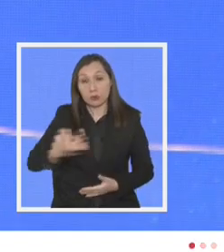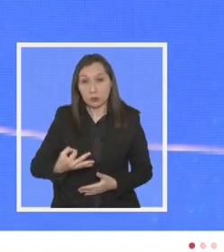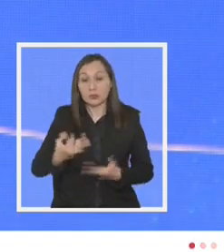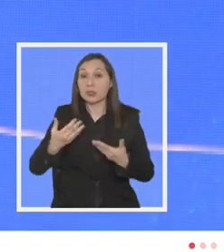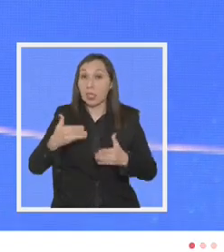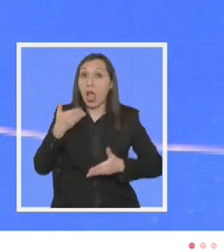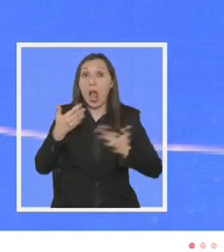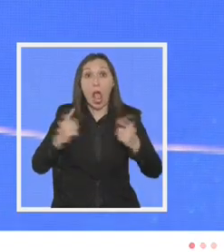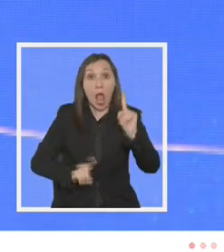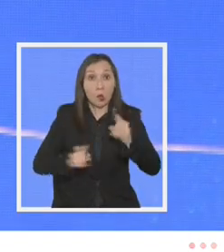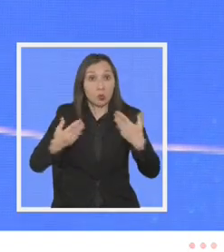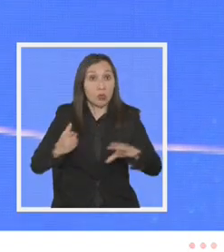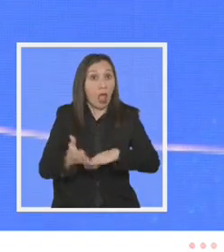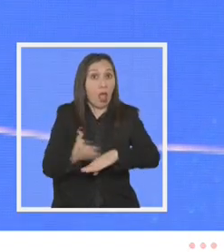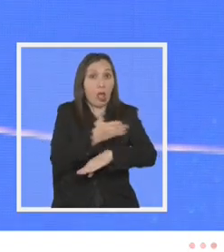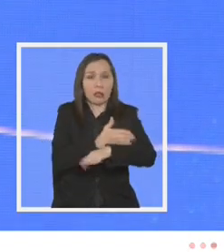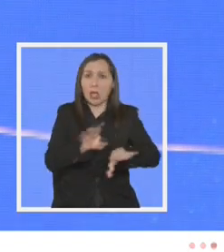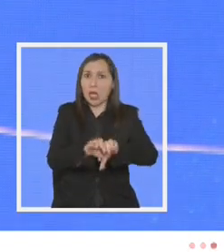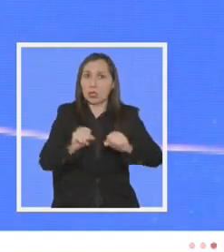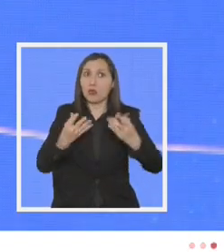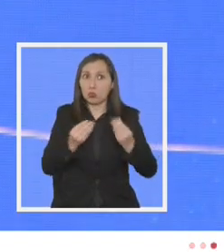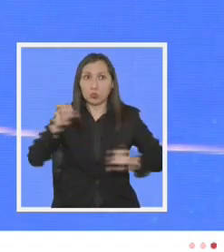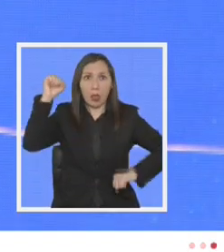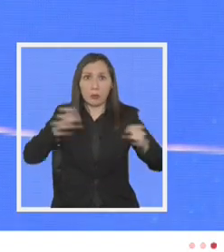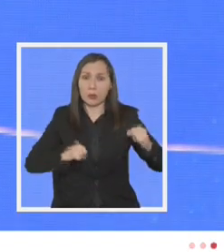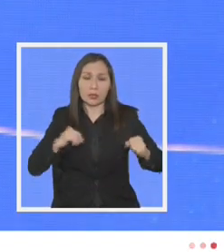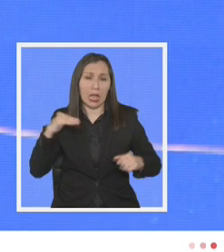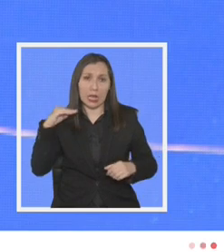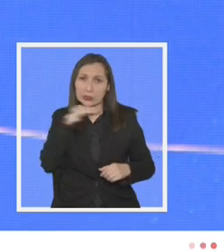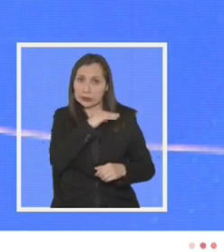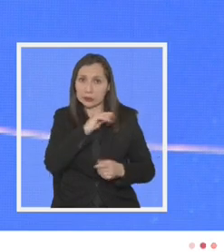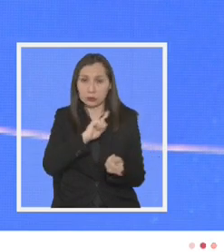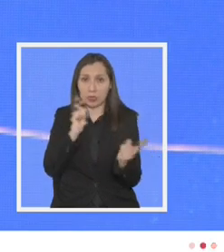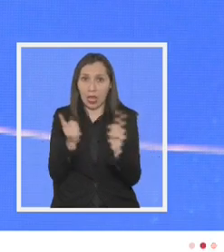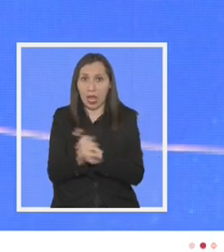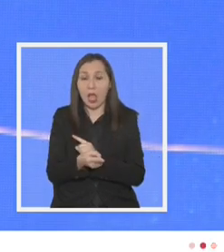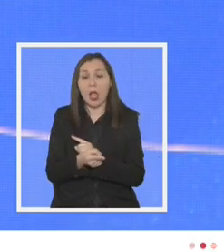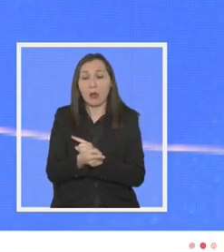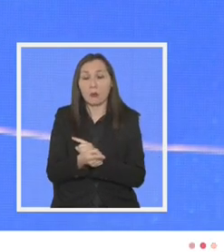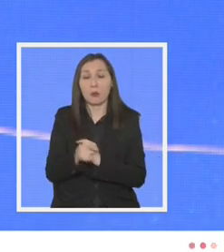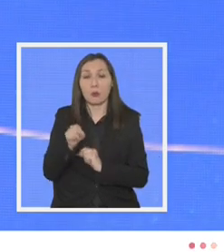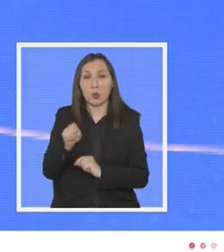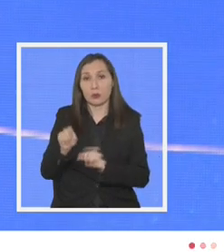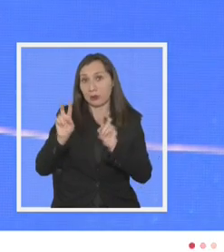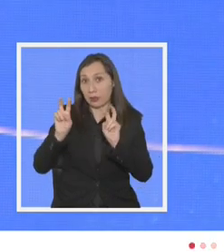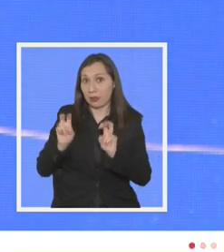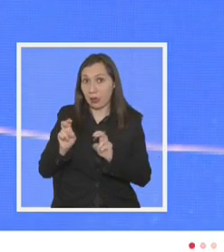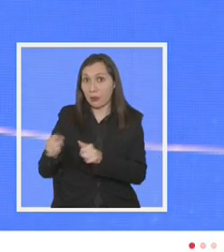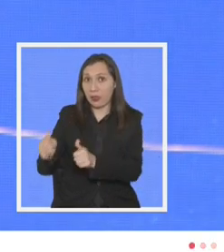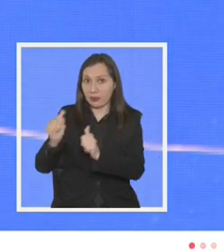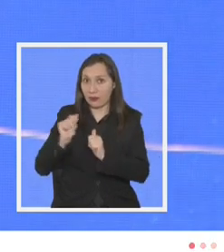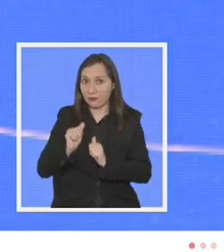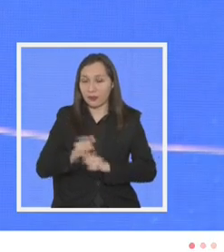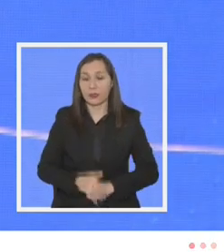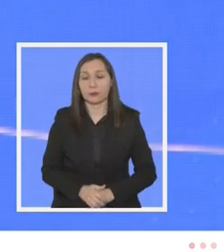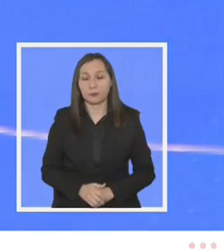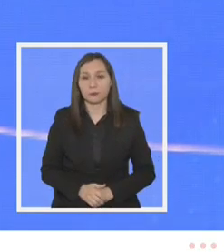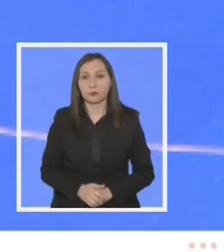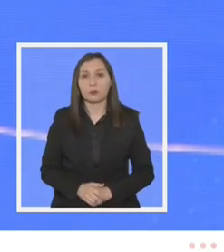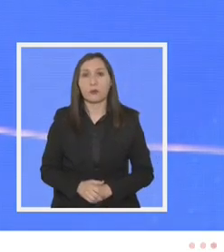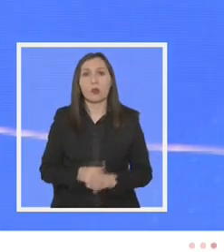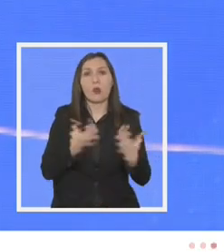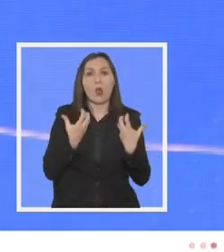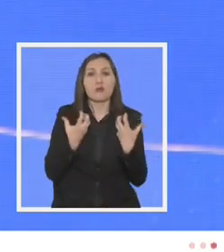a quienes han avanzado desde ya muchas empresas aquí presentes han ya tomado ese desafío con